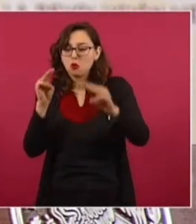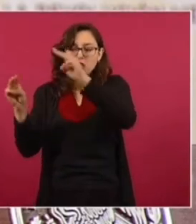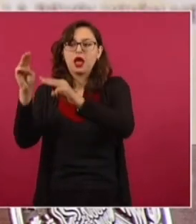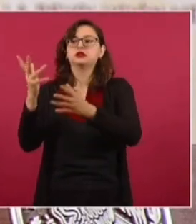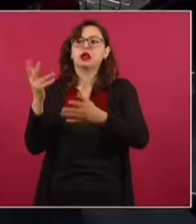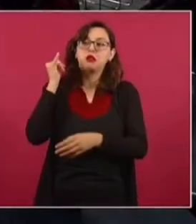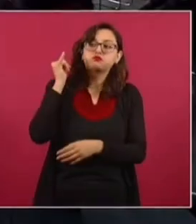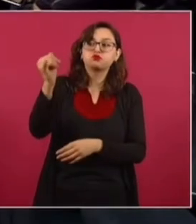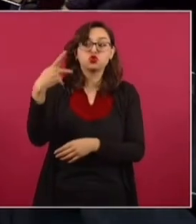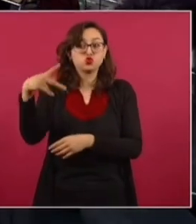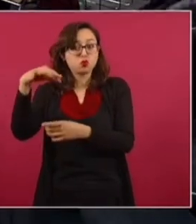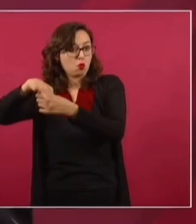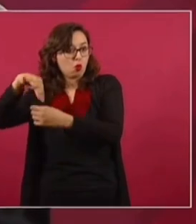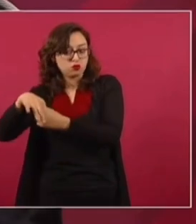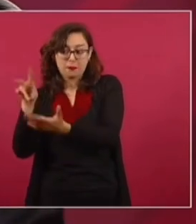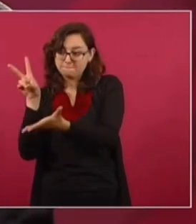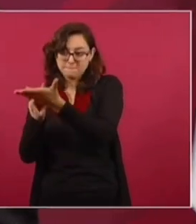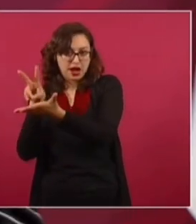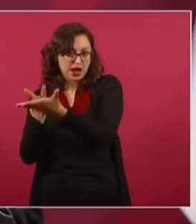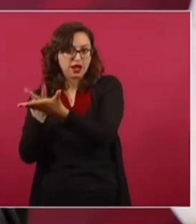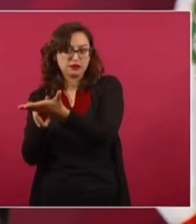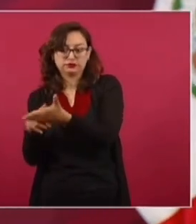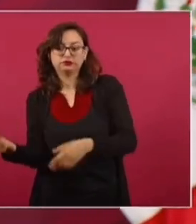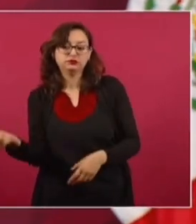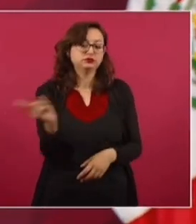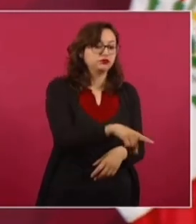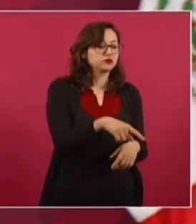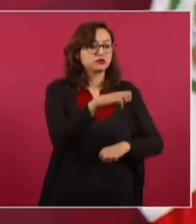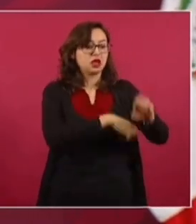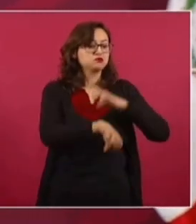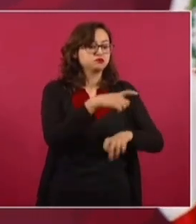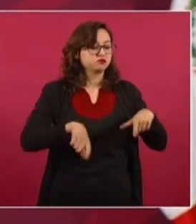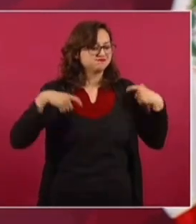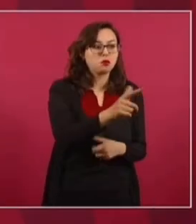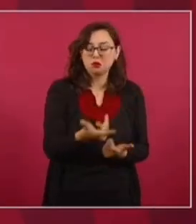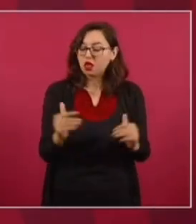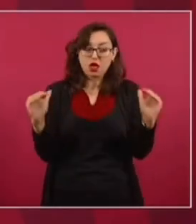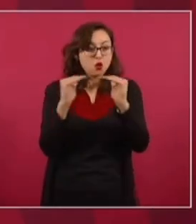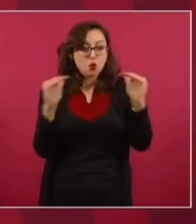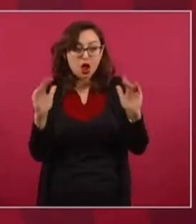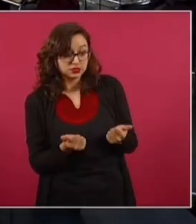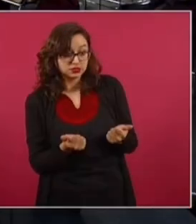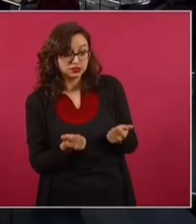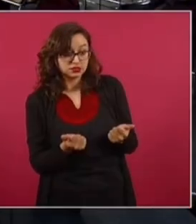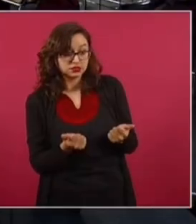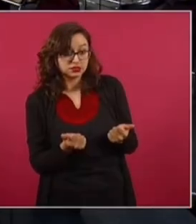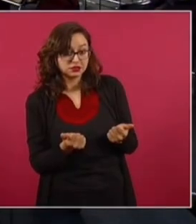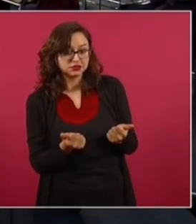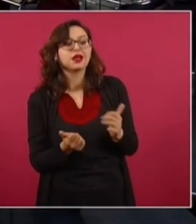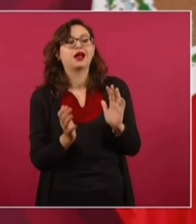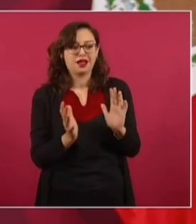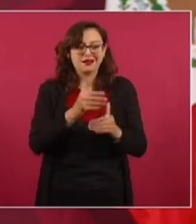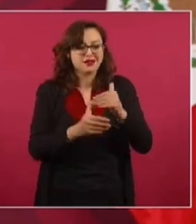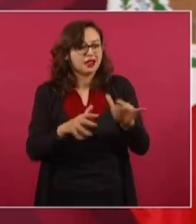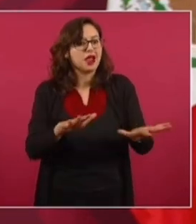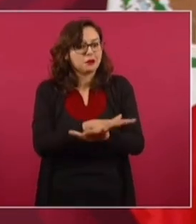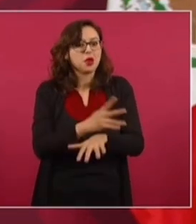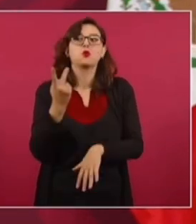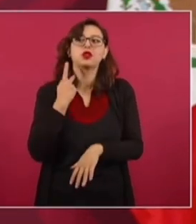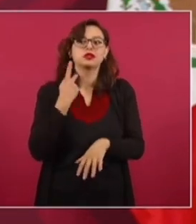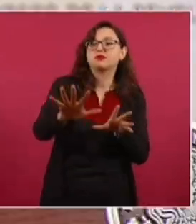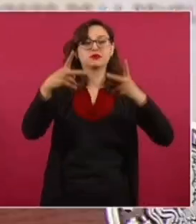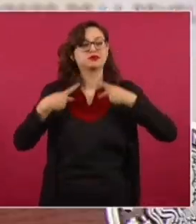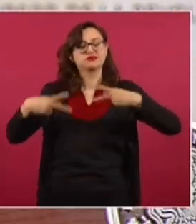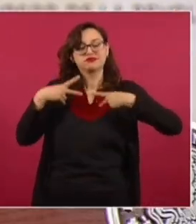la Alacandona, que el voto del más acaudalado, empresario, banquero. Nada más que entiendan eso, les va a empezar a ir mejor. Que